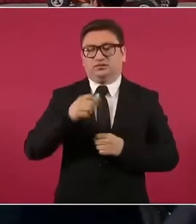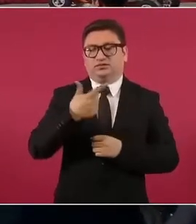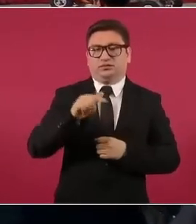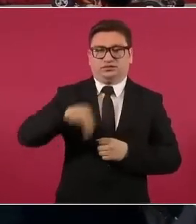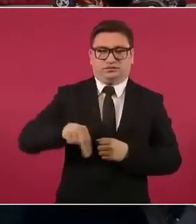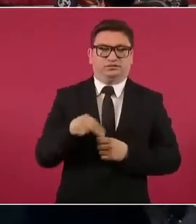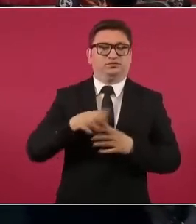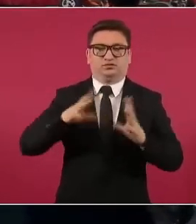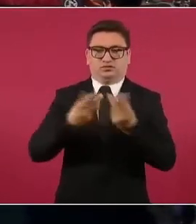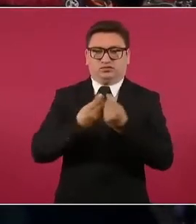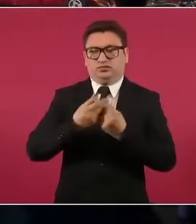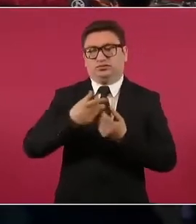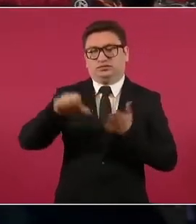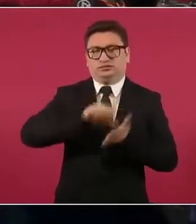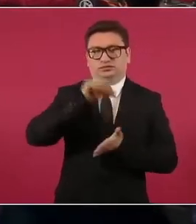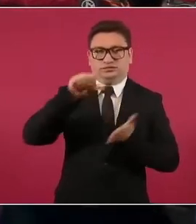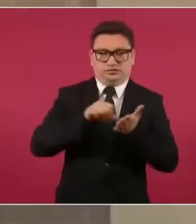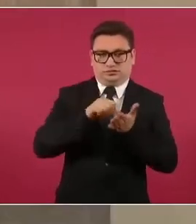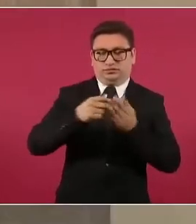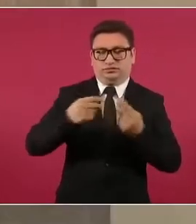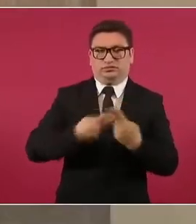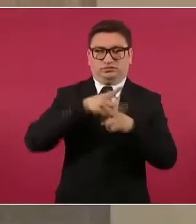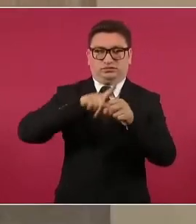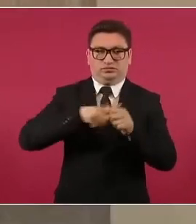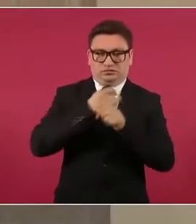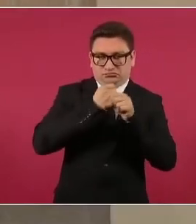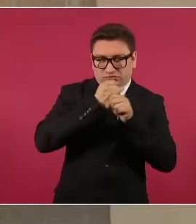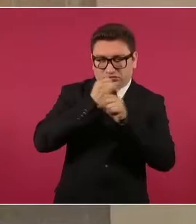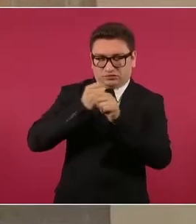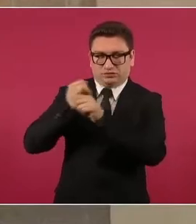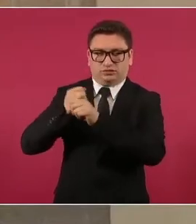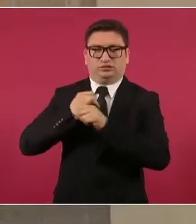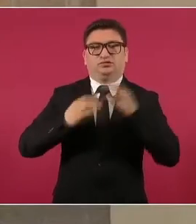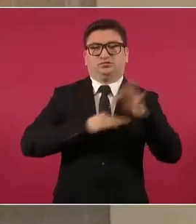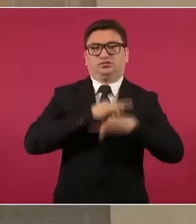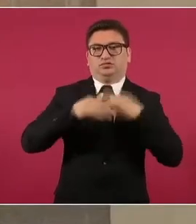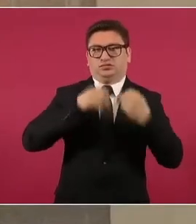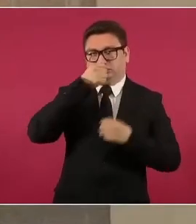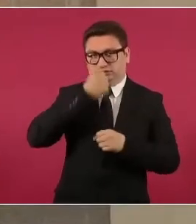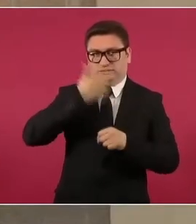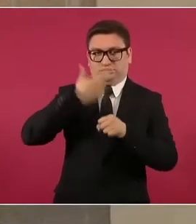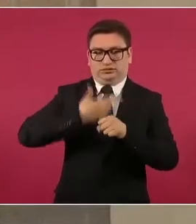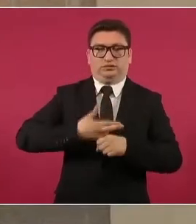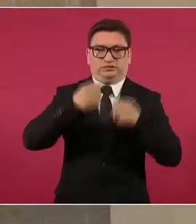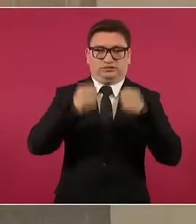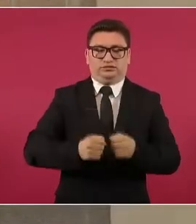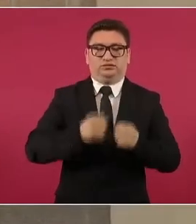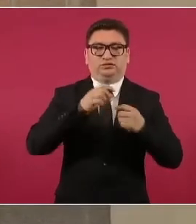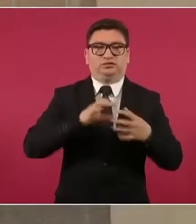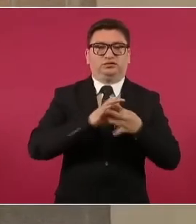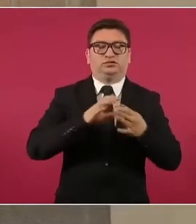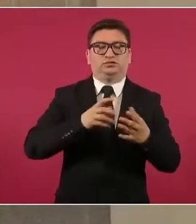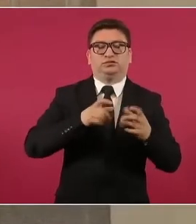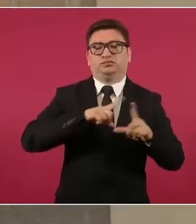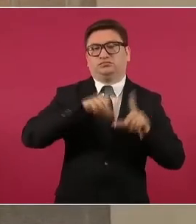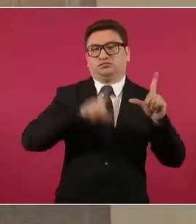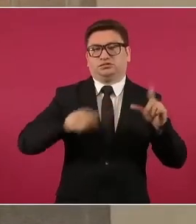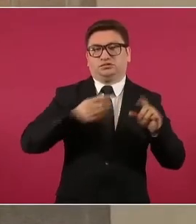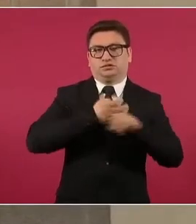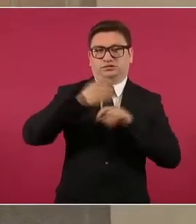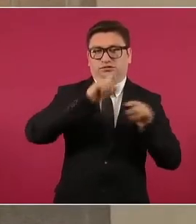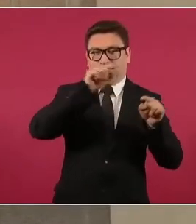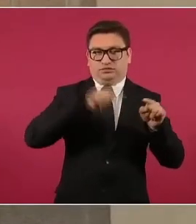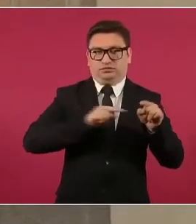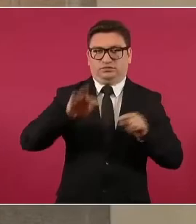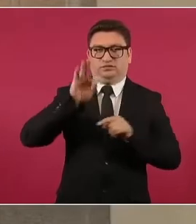Nacional, el Centro Nacional de Inteligencia, con las Secretarías de Seguridad de los Estados, las Fiscalías Locales y